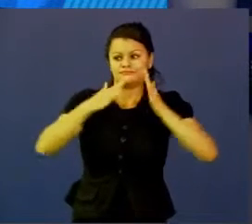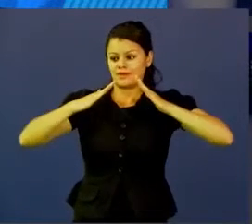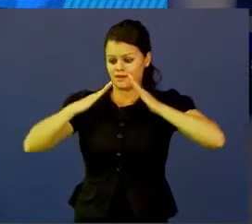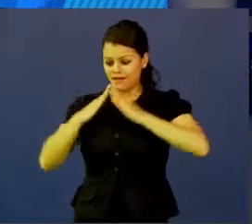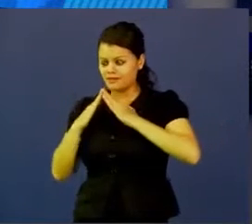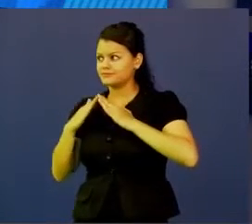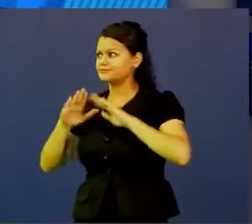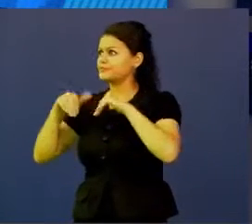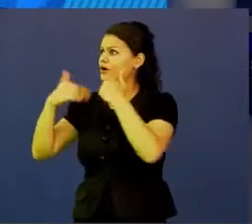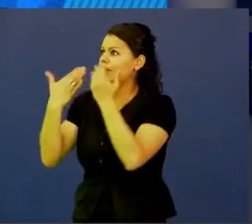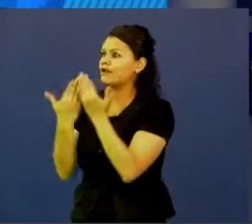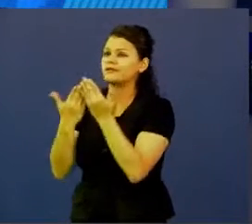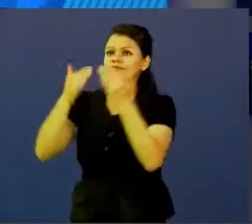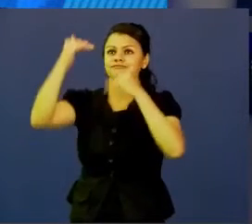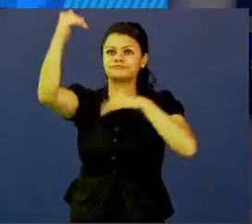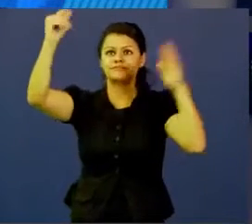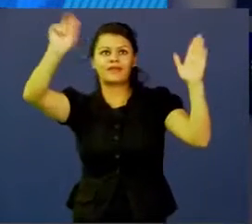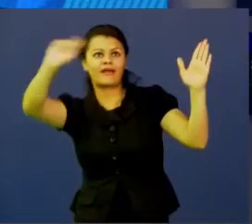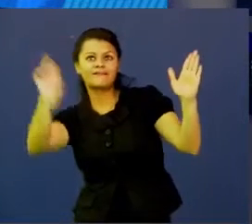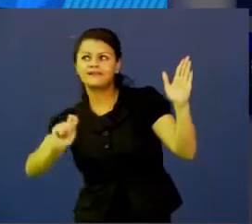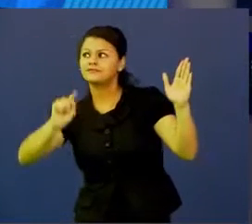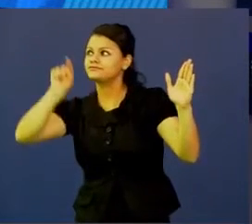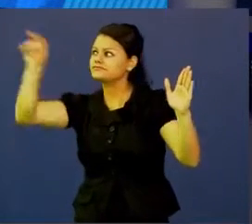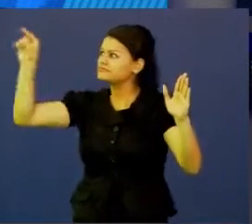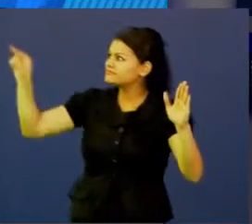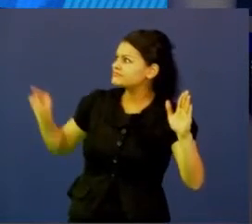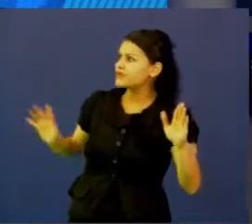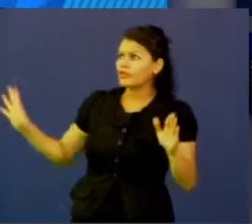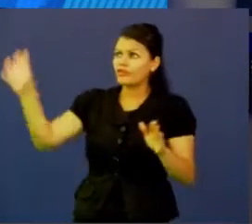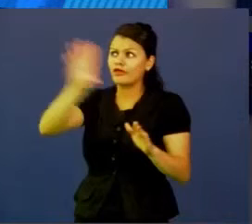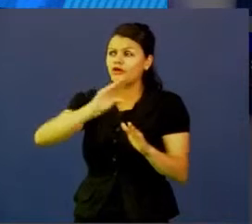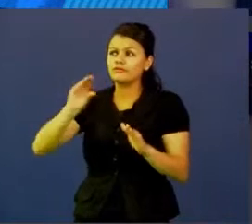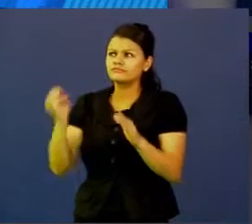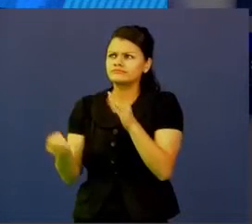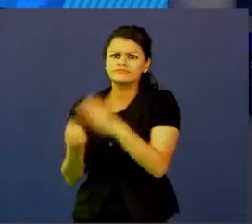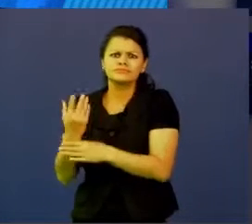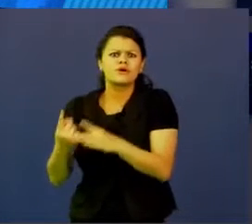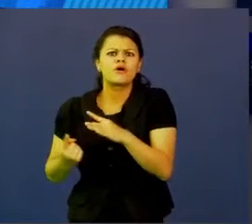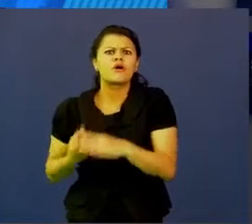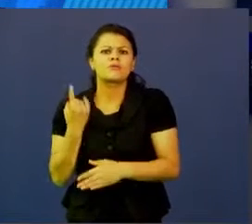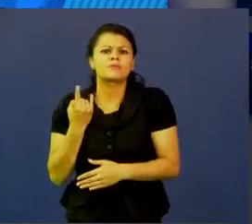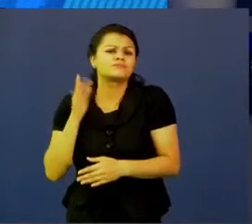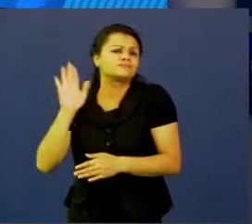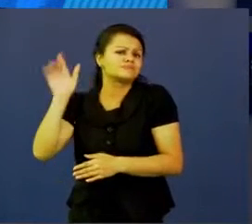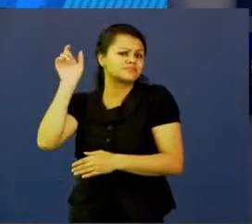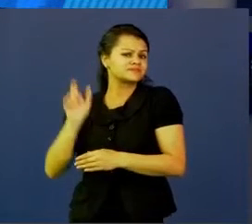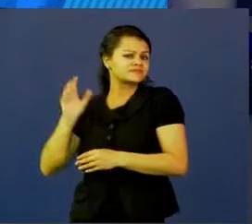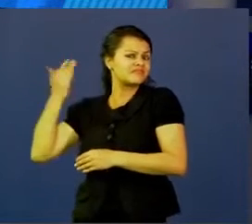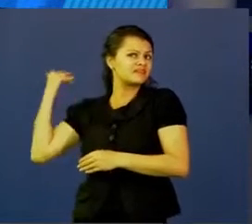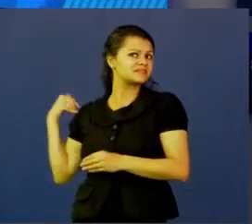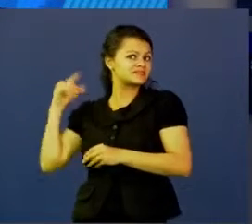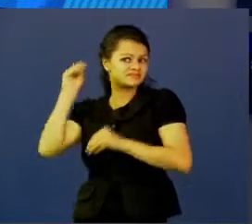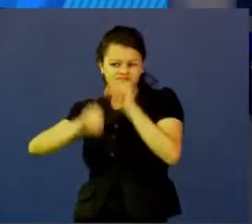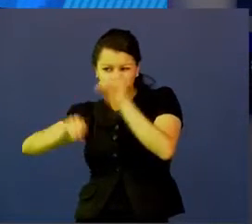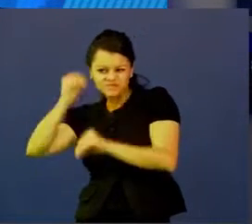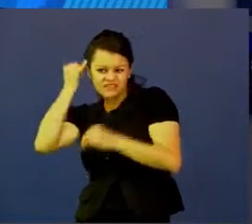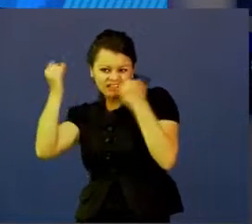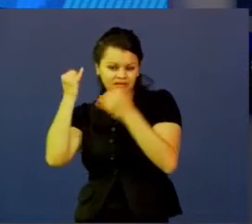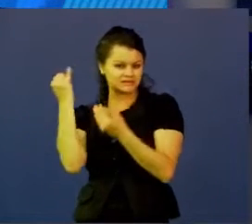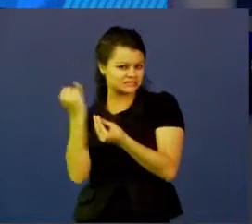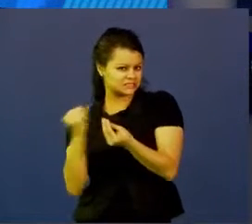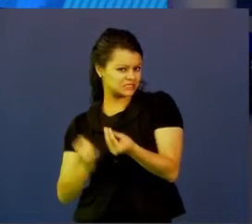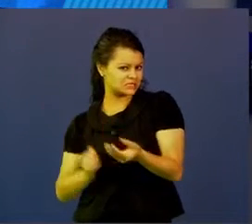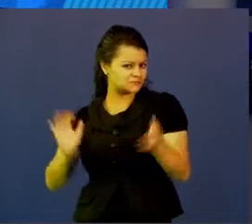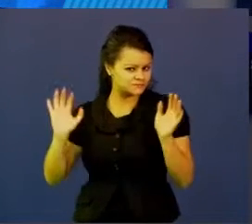colegio, el tablero, todo fue diseñado por alguien, todo fue producto de un diseño. Pero volvamos al ejemplo, el arquitecto.